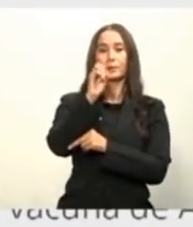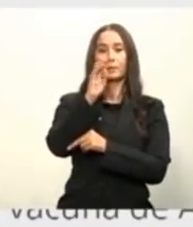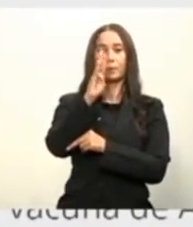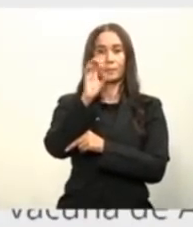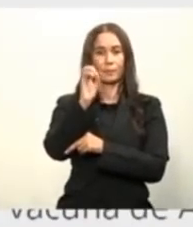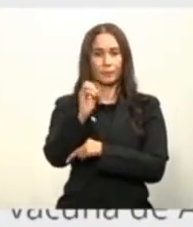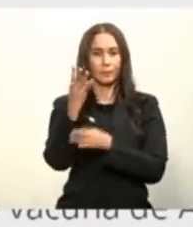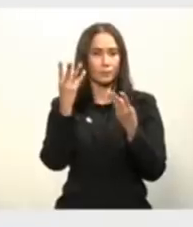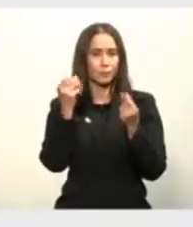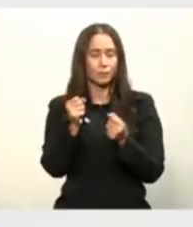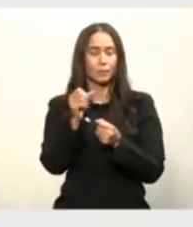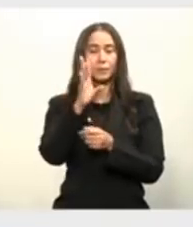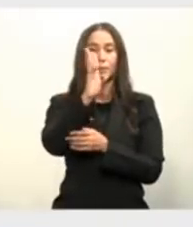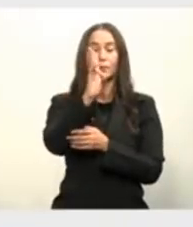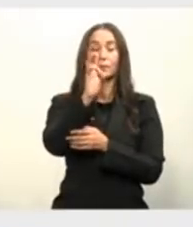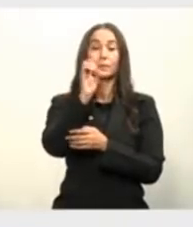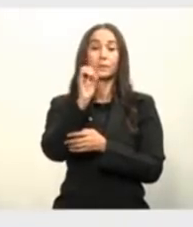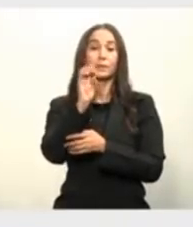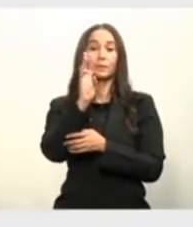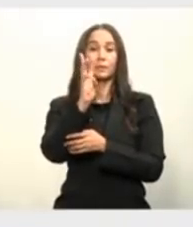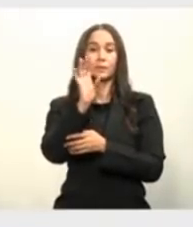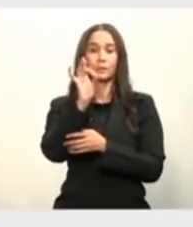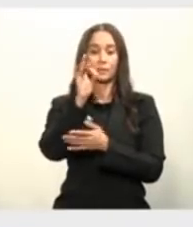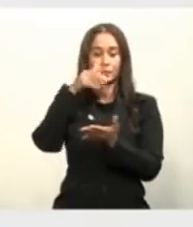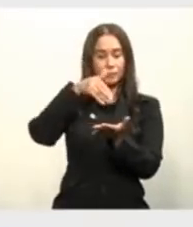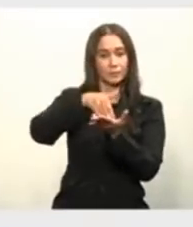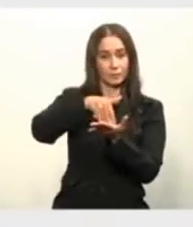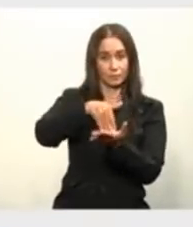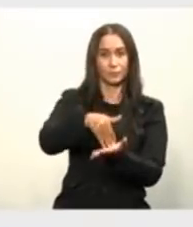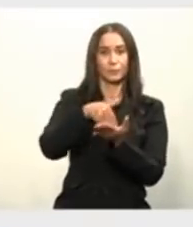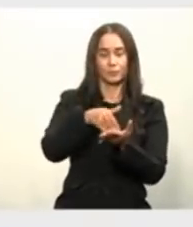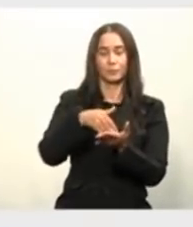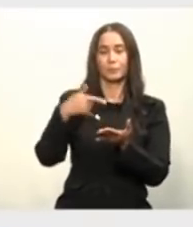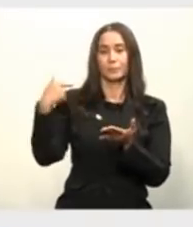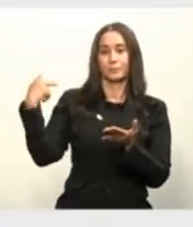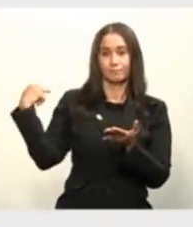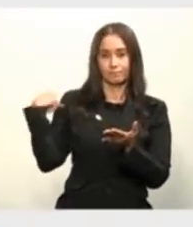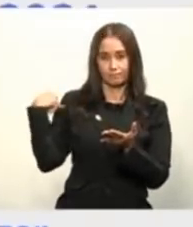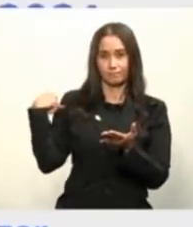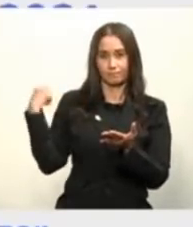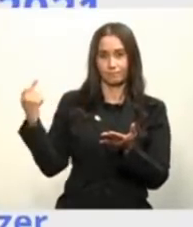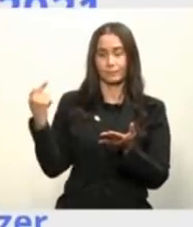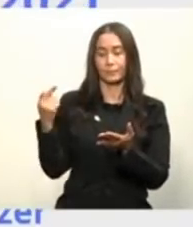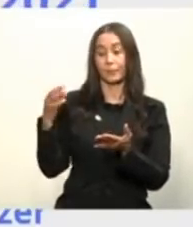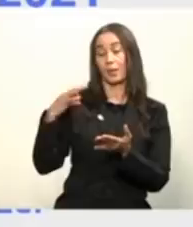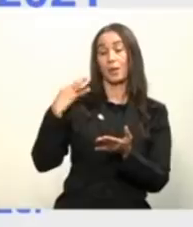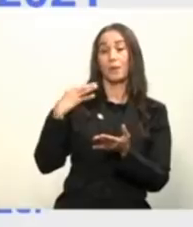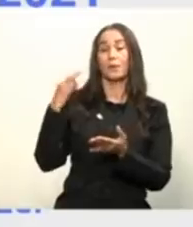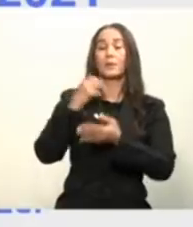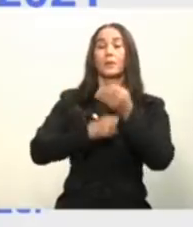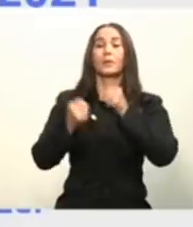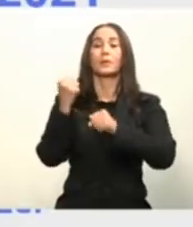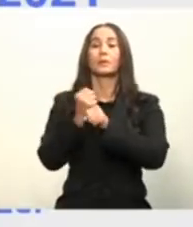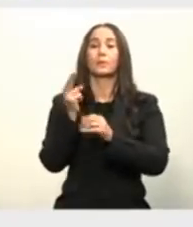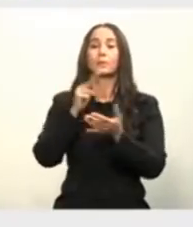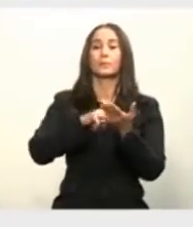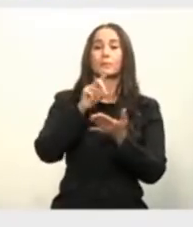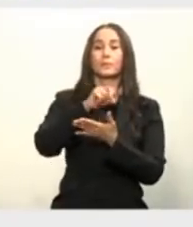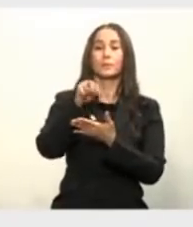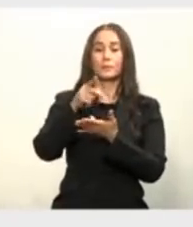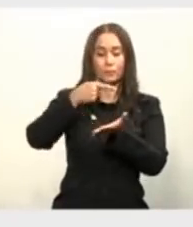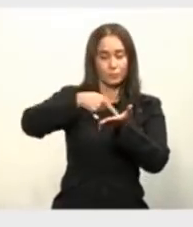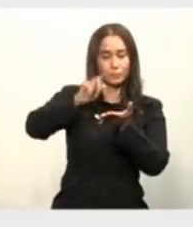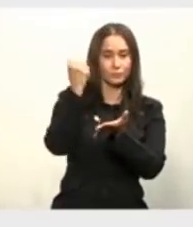768 mil dosis de la vacuna CoronaVax. En febrero del 2021, se